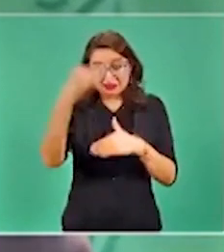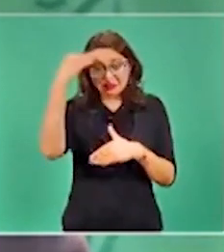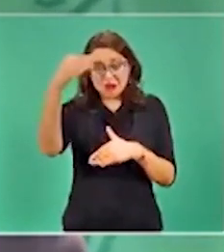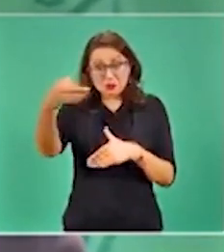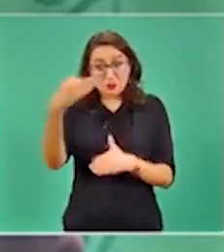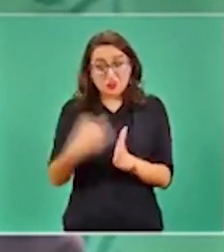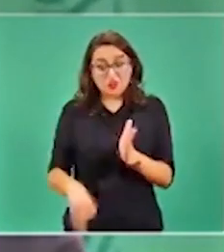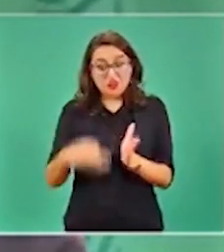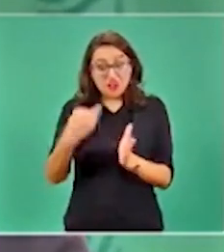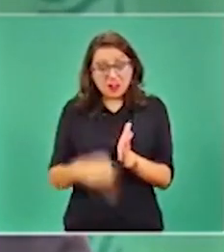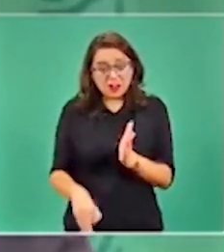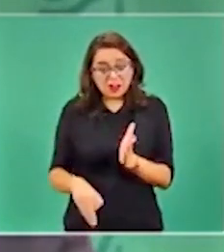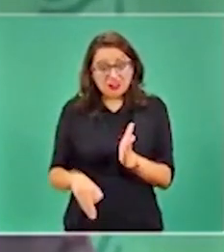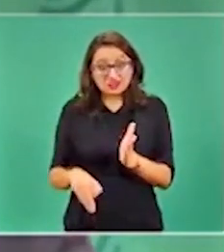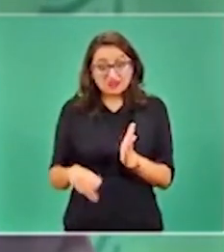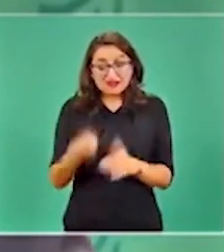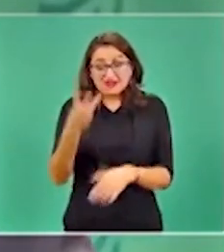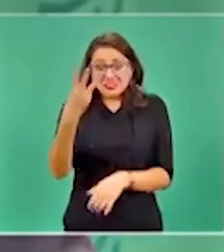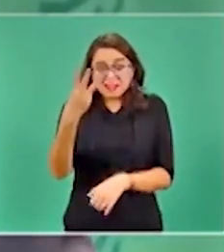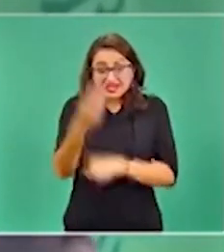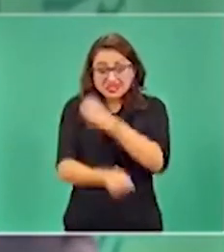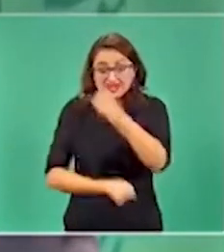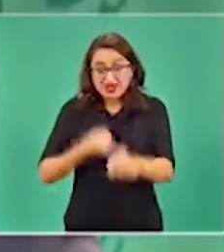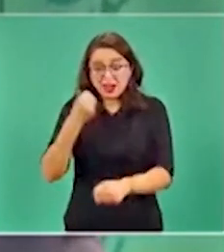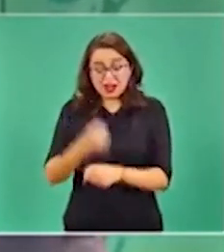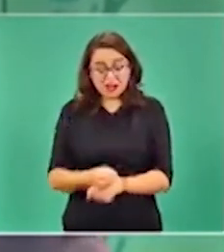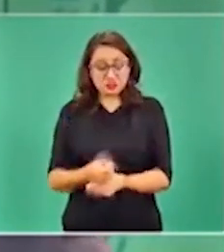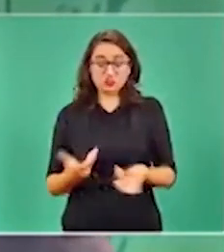tres años.